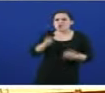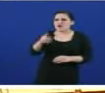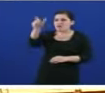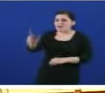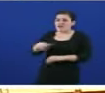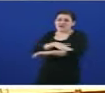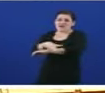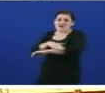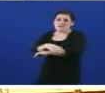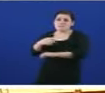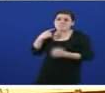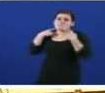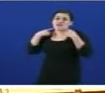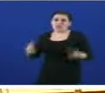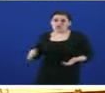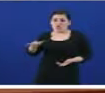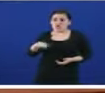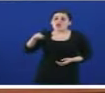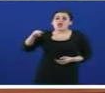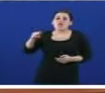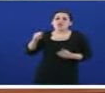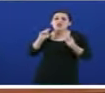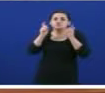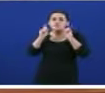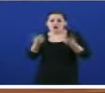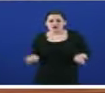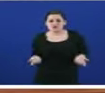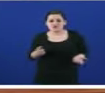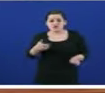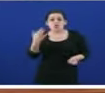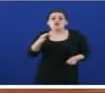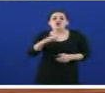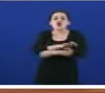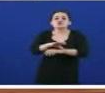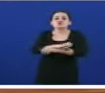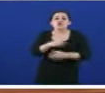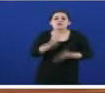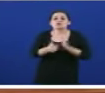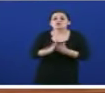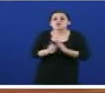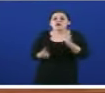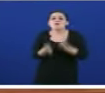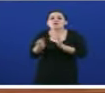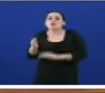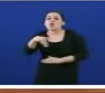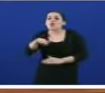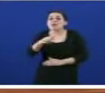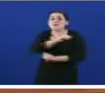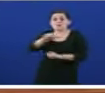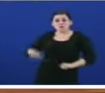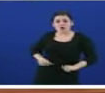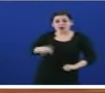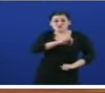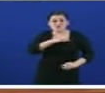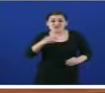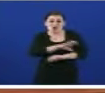desbande los monjes. Non encontrou nada millor para a Consellería de Industria que un conselleiro que fabrica en Portugal. Non encontrou nada millor para